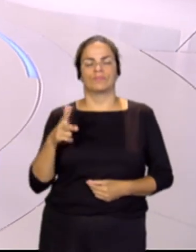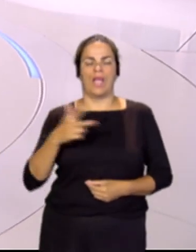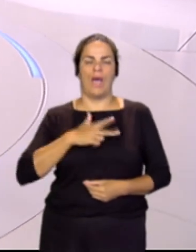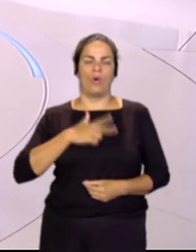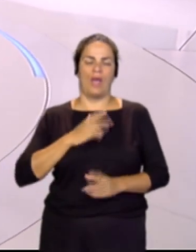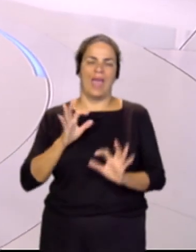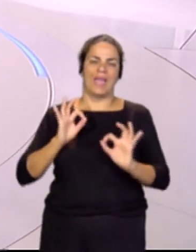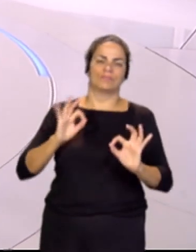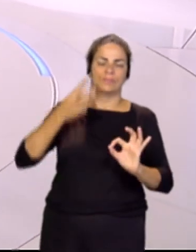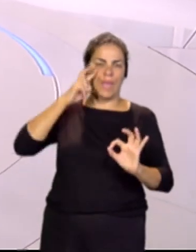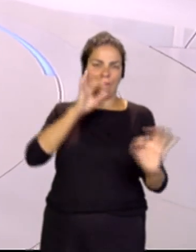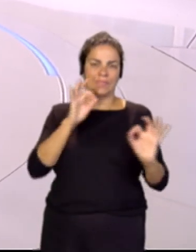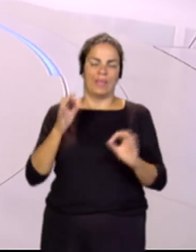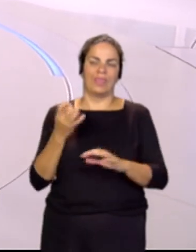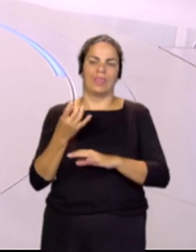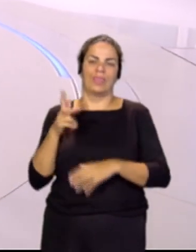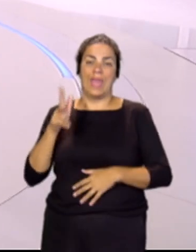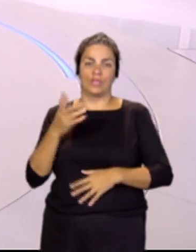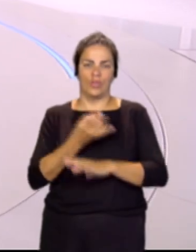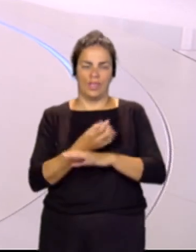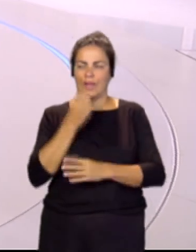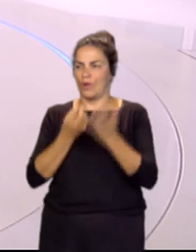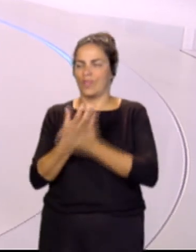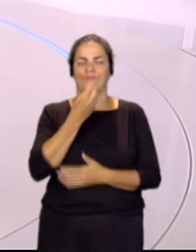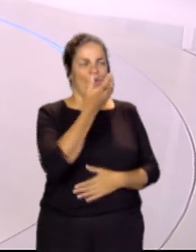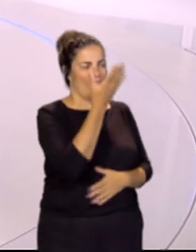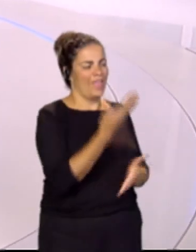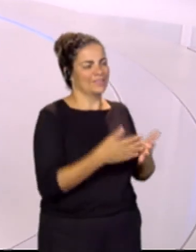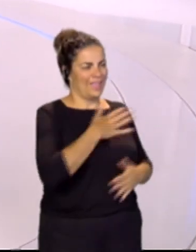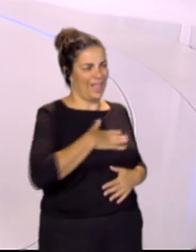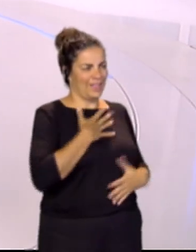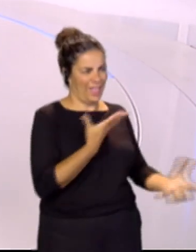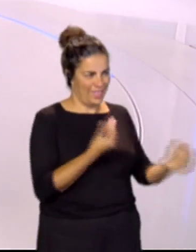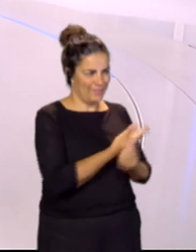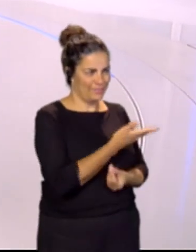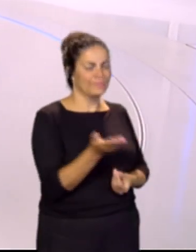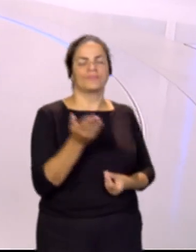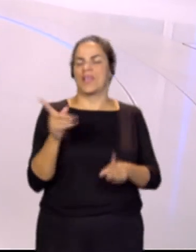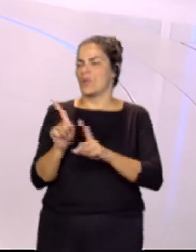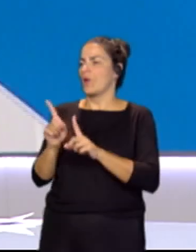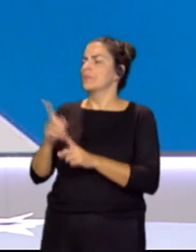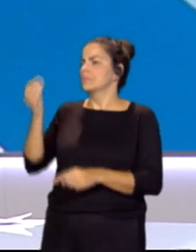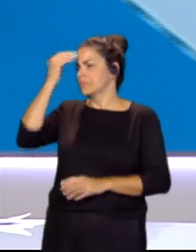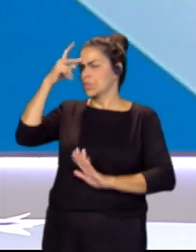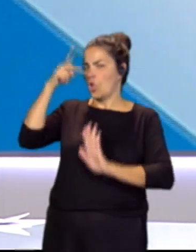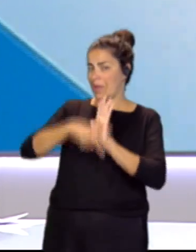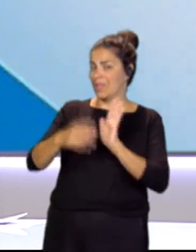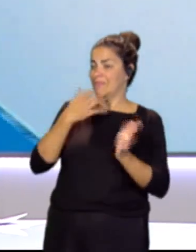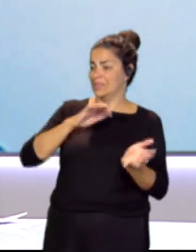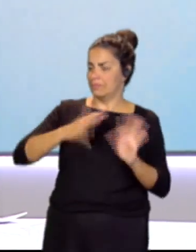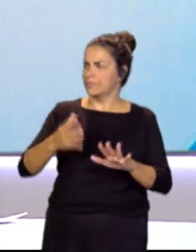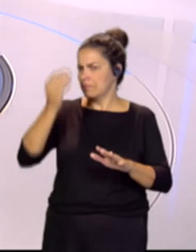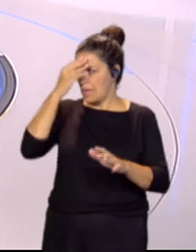Muy buenos días. Encantada de estar con vosotros y con la audiencia. Igualmente, Noemí. Bueno, ¿qué recorrido podría tener esta normativa de llevarse a cabo?